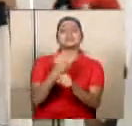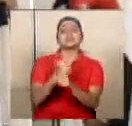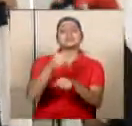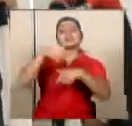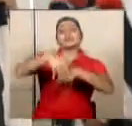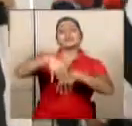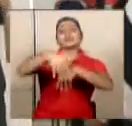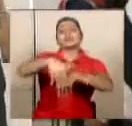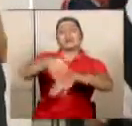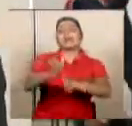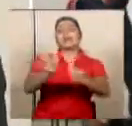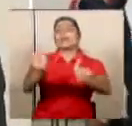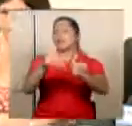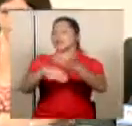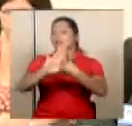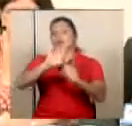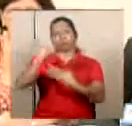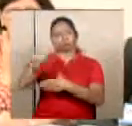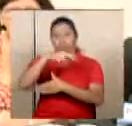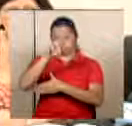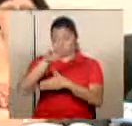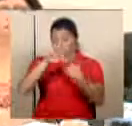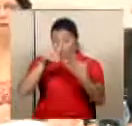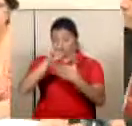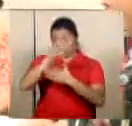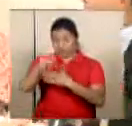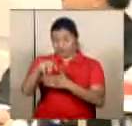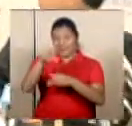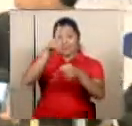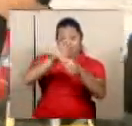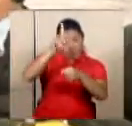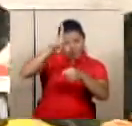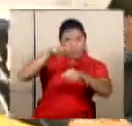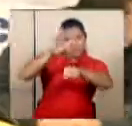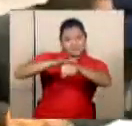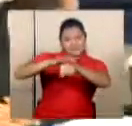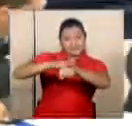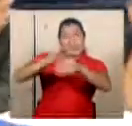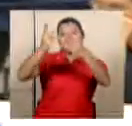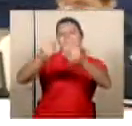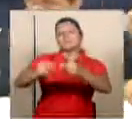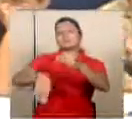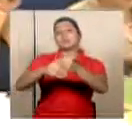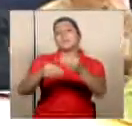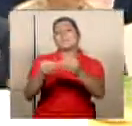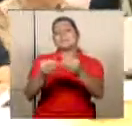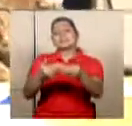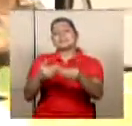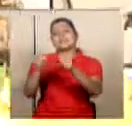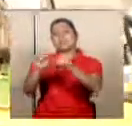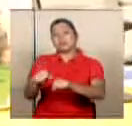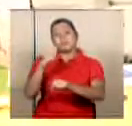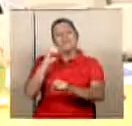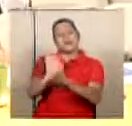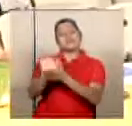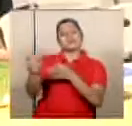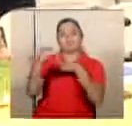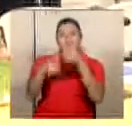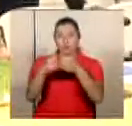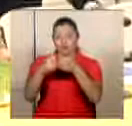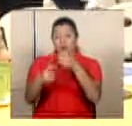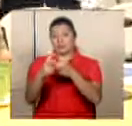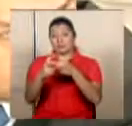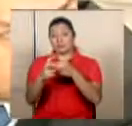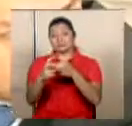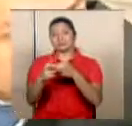paro general a nivel nacional. Los diputados deberían aprobar el presupuesto extraordinario lo más pronto posible para evitar problemas una